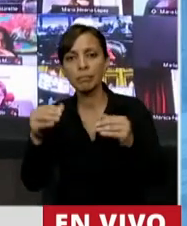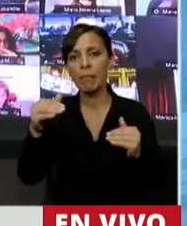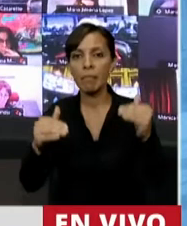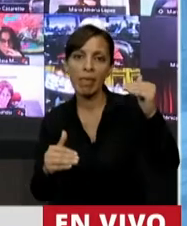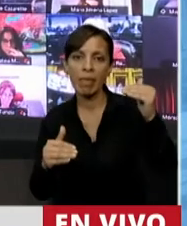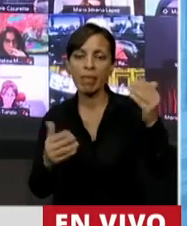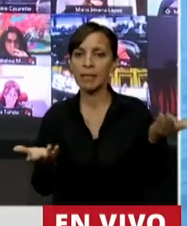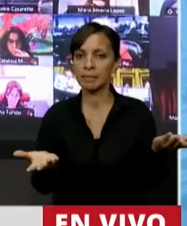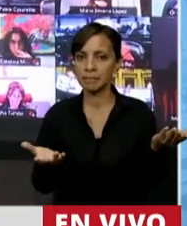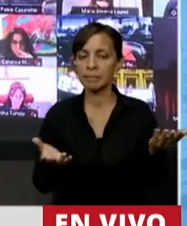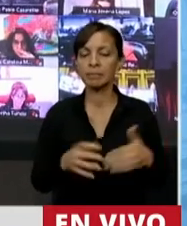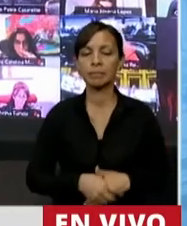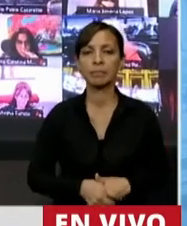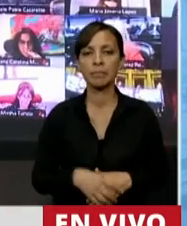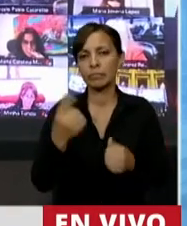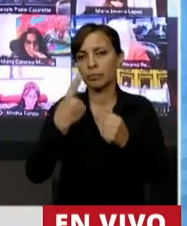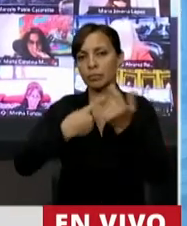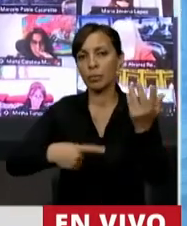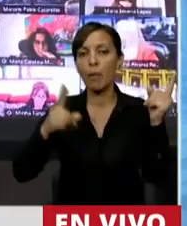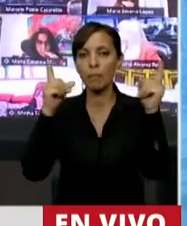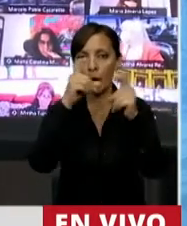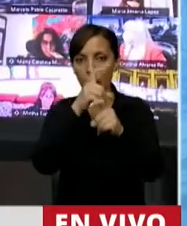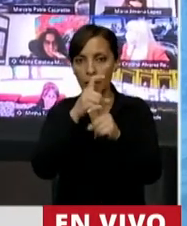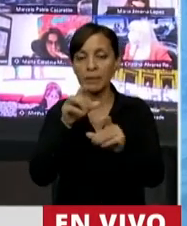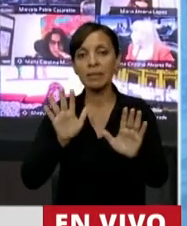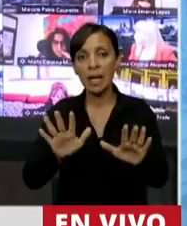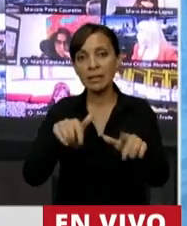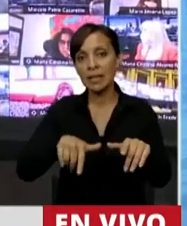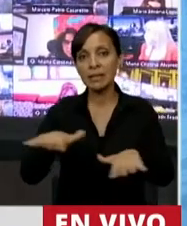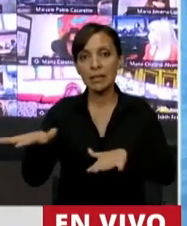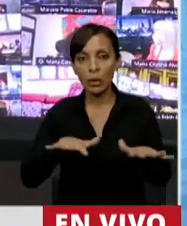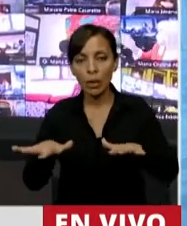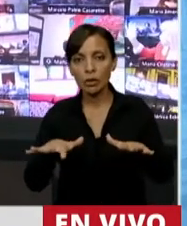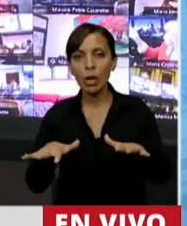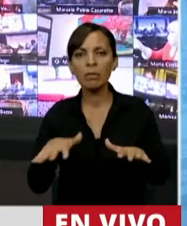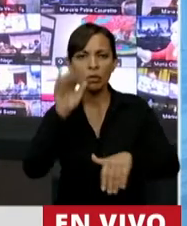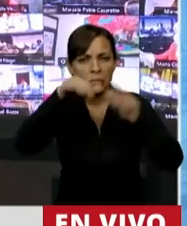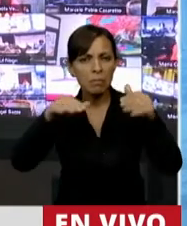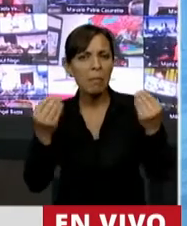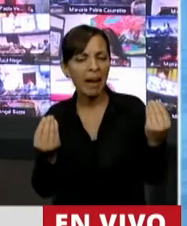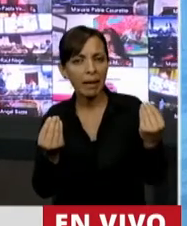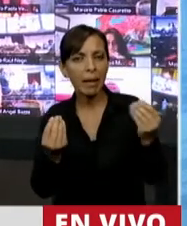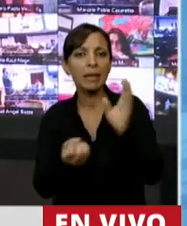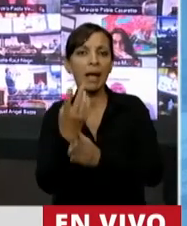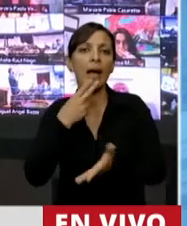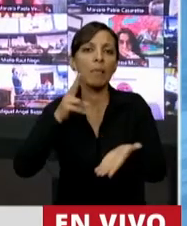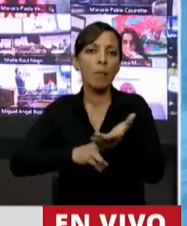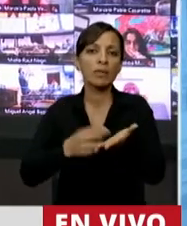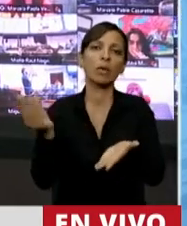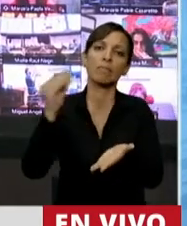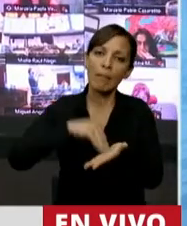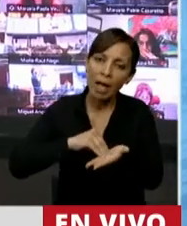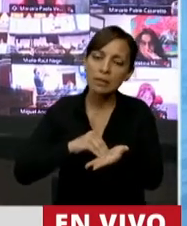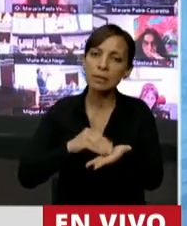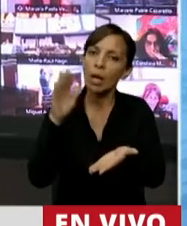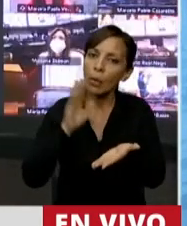público, entre otros problemas. Y en este contexto nos convocan para crear un nuevo impuesto, otro más.